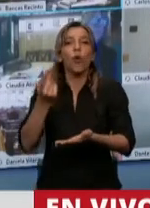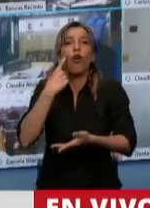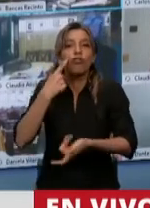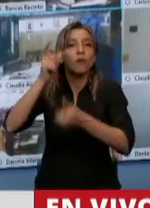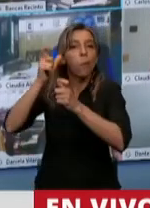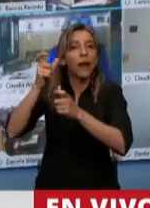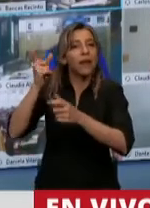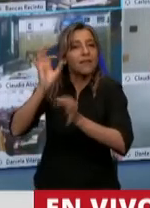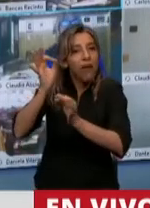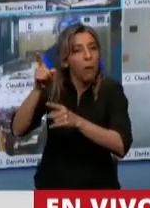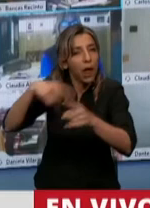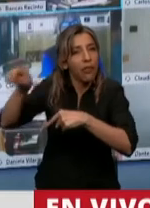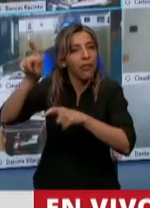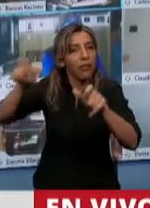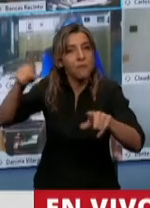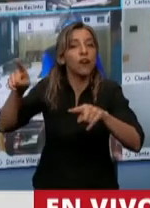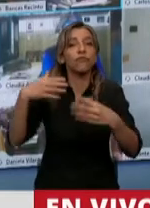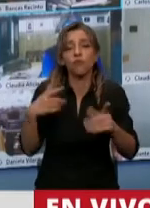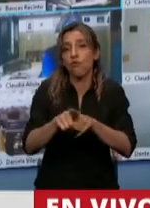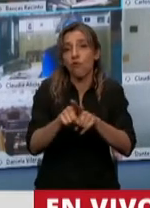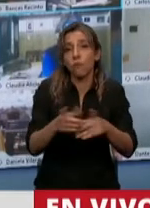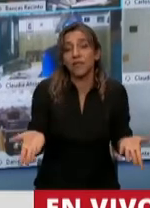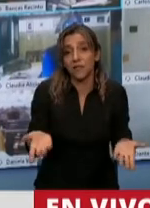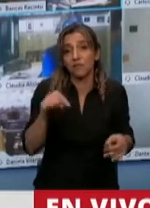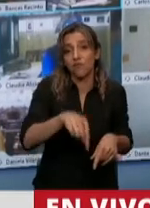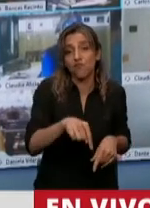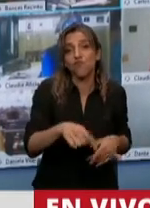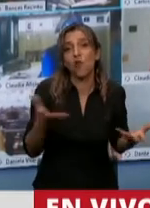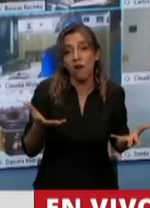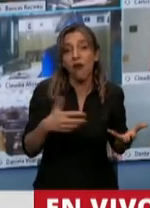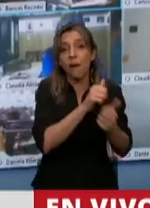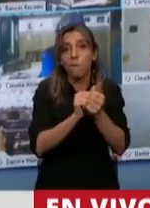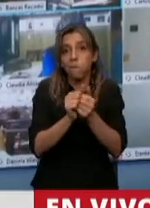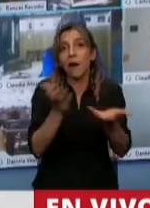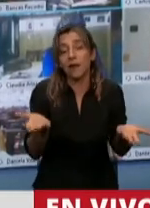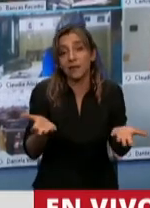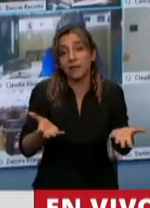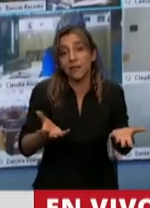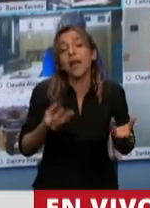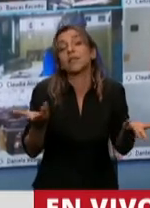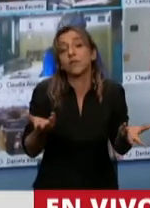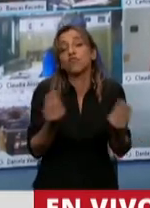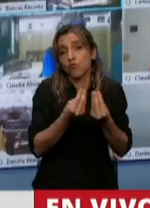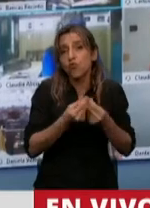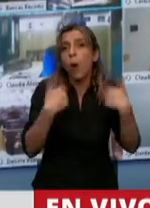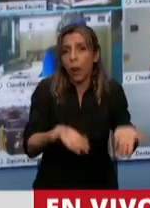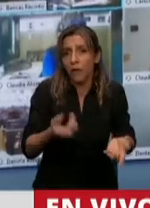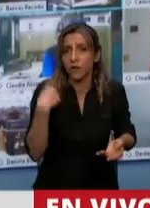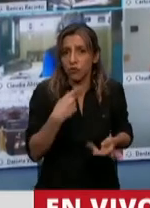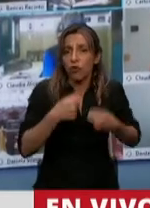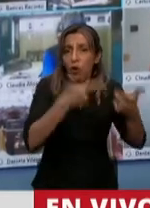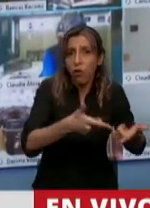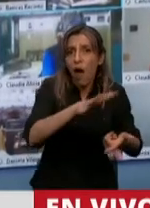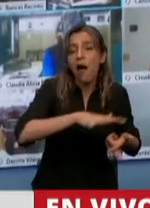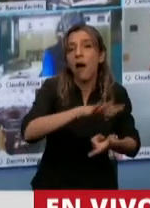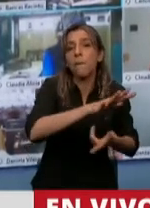20.000 millones de pesos, tienen esa tendencia de favorecerse de estos beneficios que se plasman como